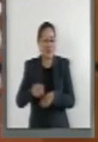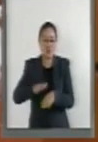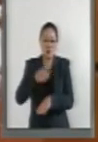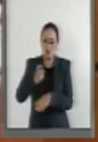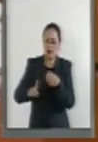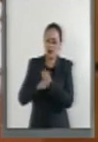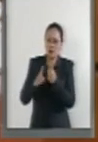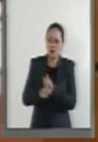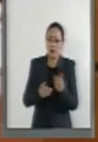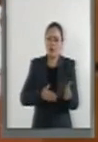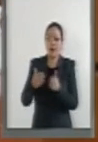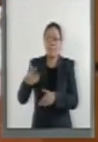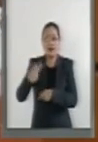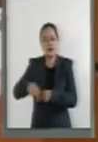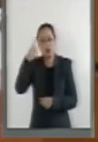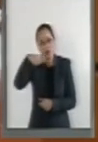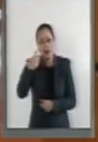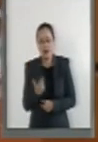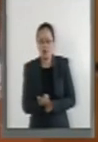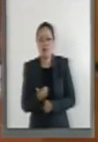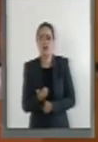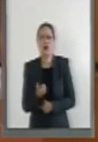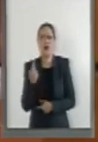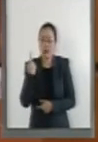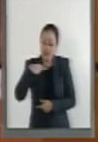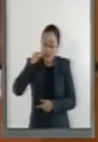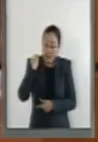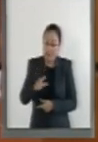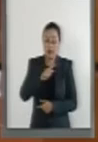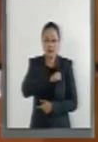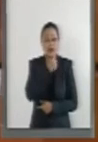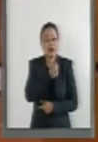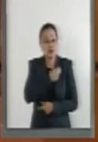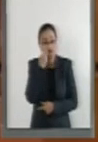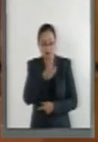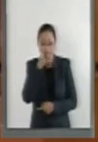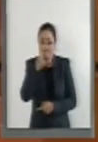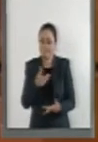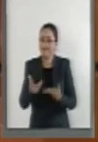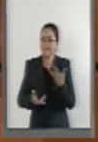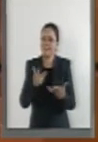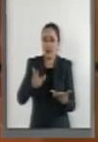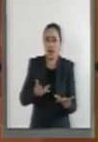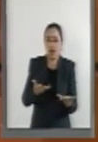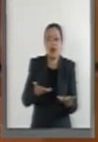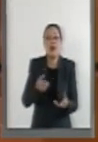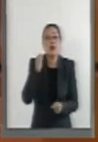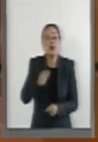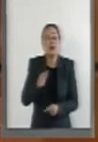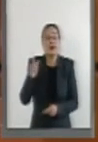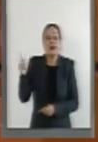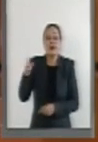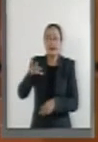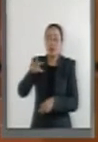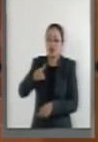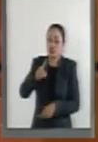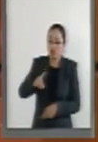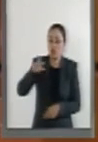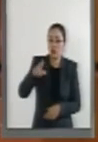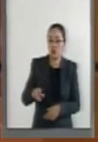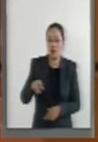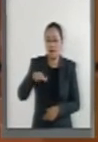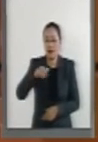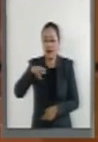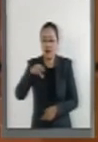riesgos a la economía y a la salud son de alto impacto. Según el premio Nobel mexicano, el doctor Mario Molina,